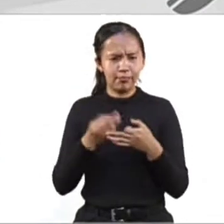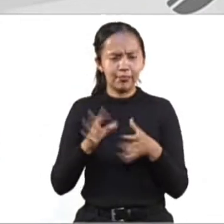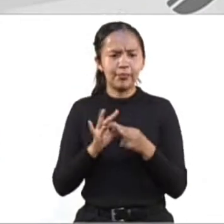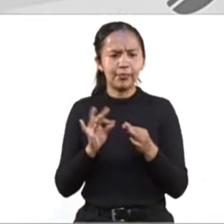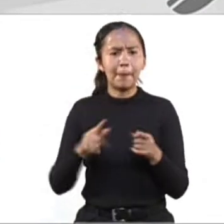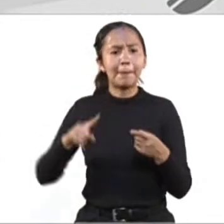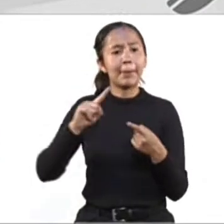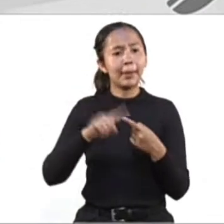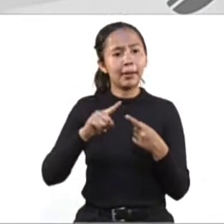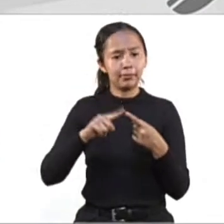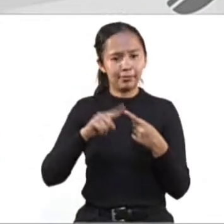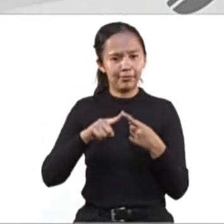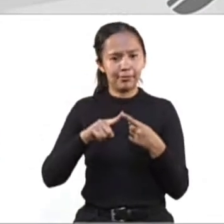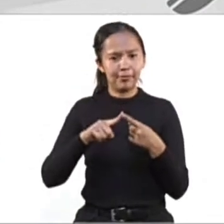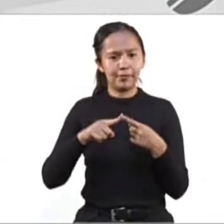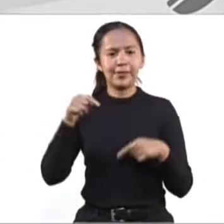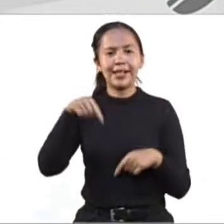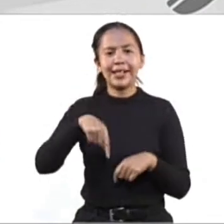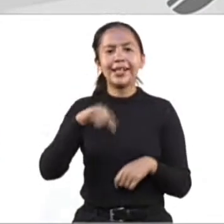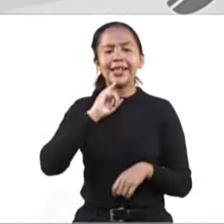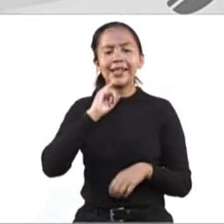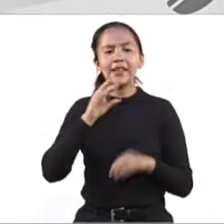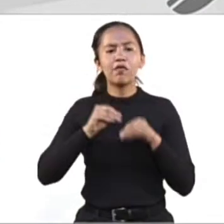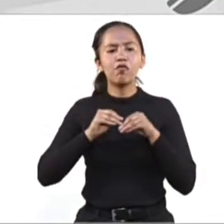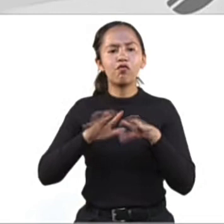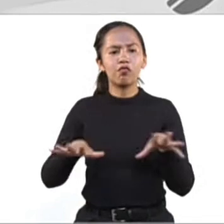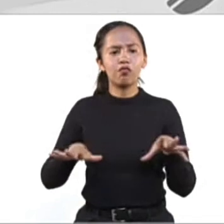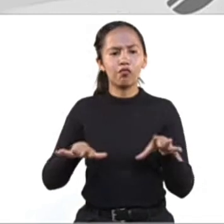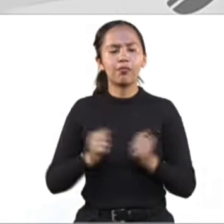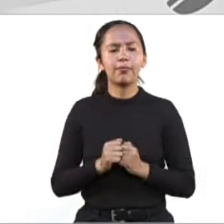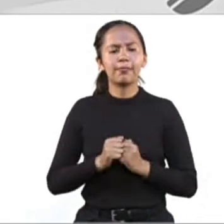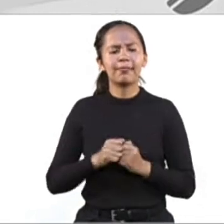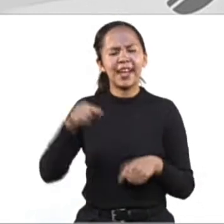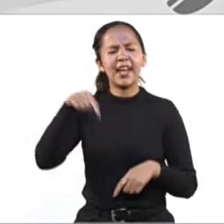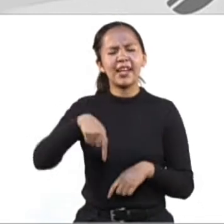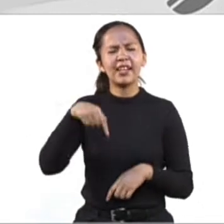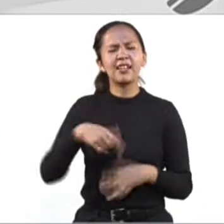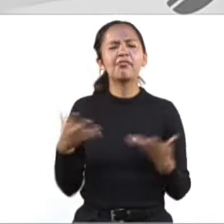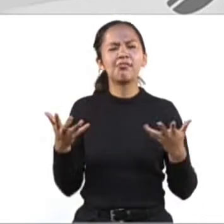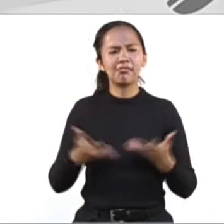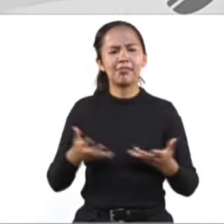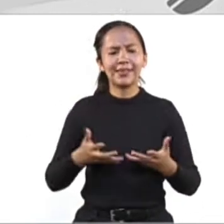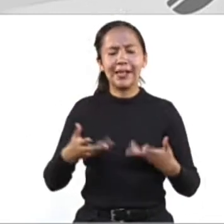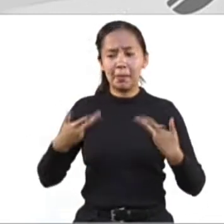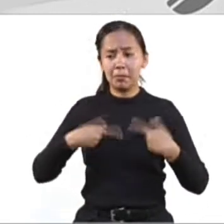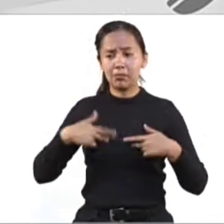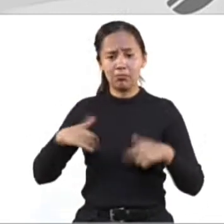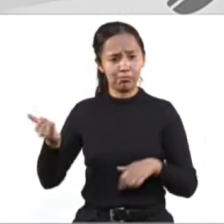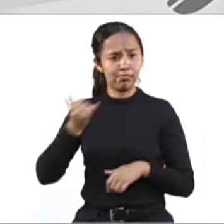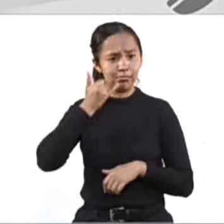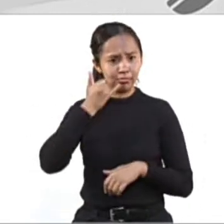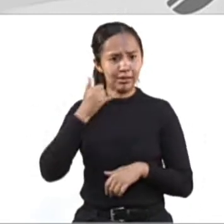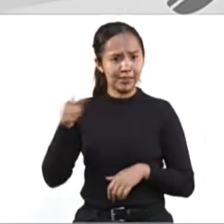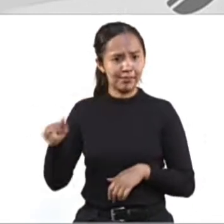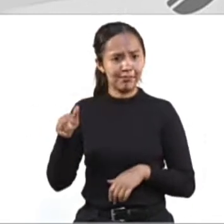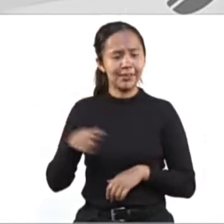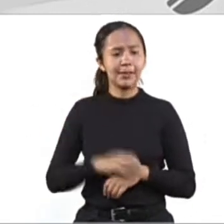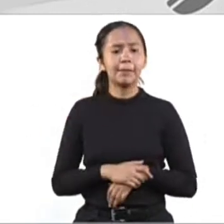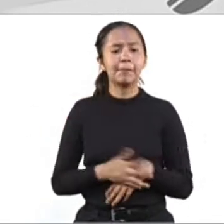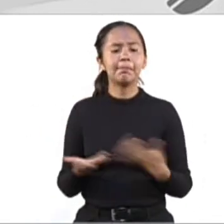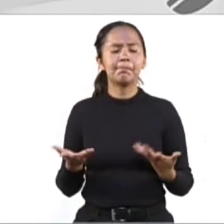primer nivel es de información. En este servicio, los operadores de Locatel vamos a estar